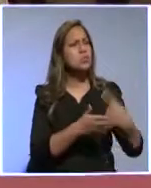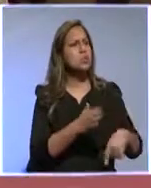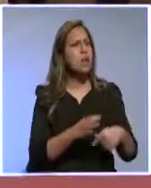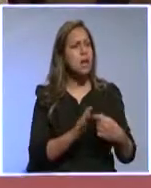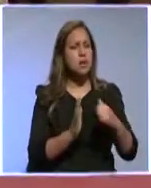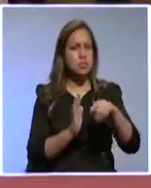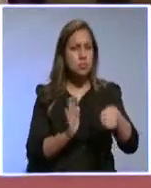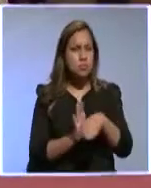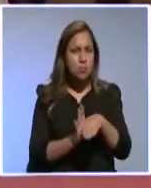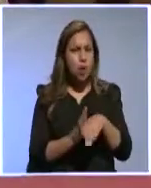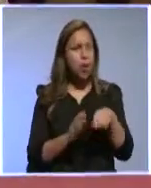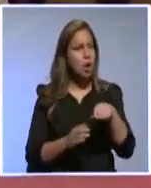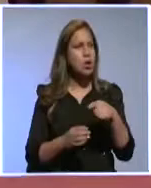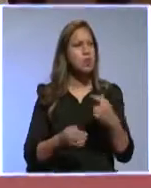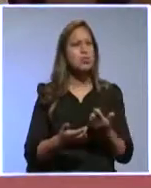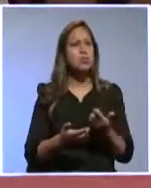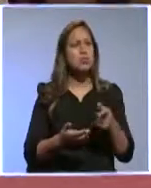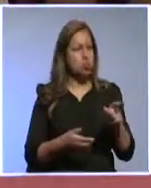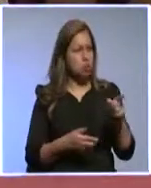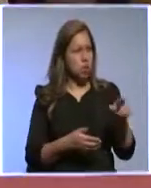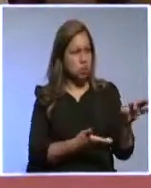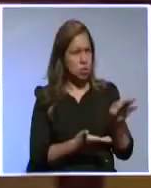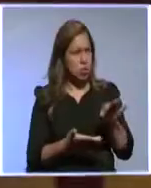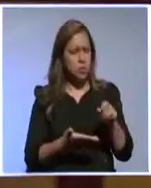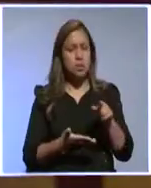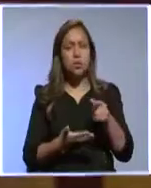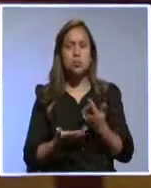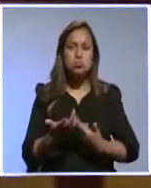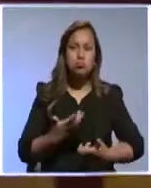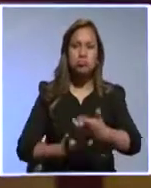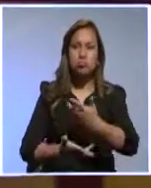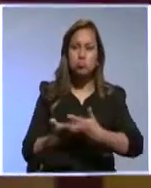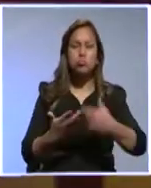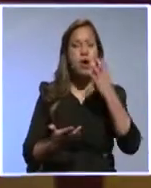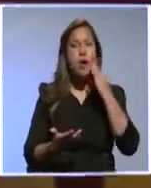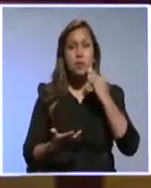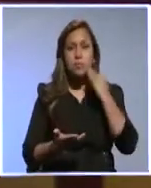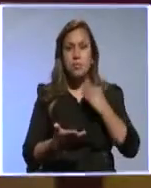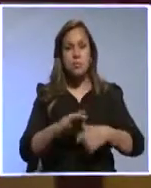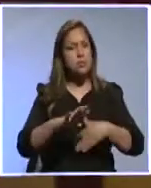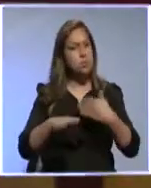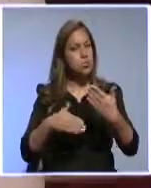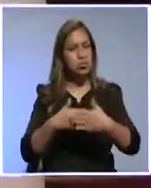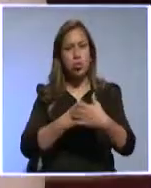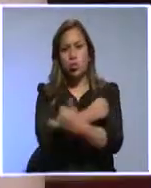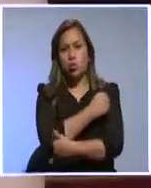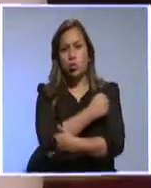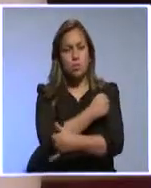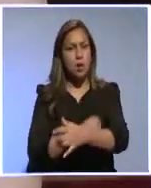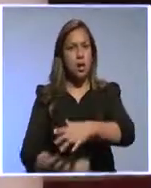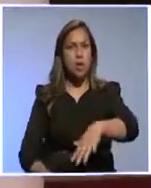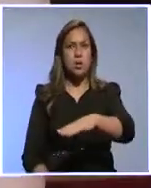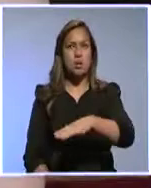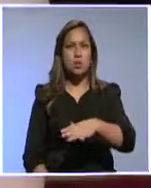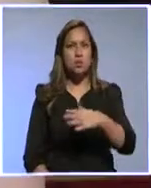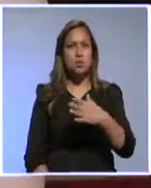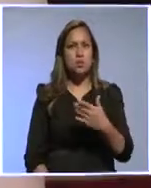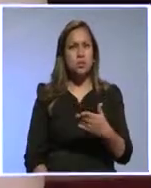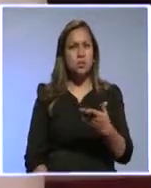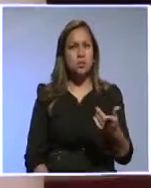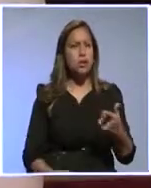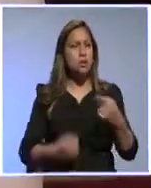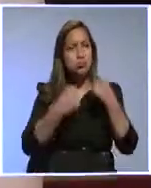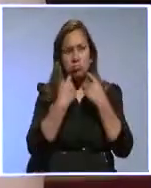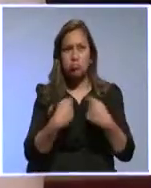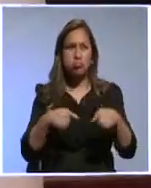cumbres, estos diálogos que se mantienen, en donde se comparten las experiencias de todos los países involucrados no queden en meras